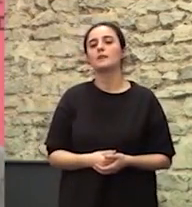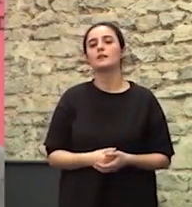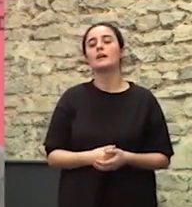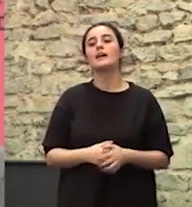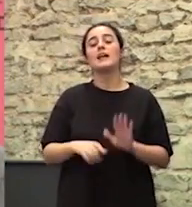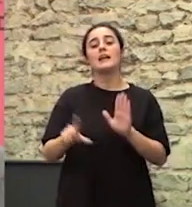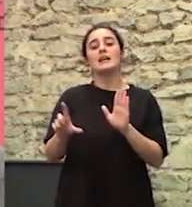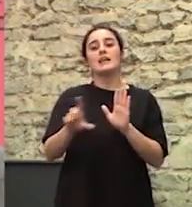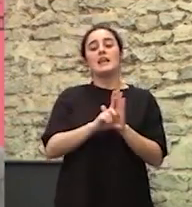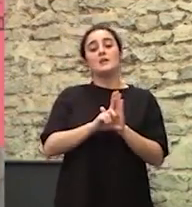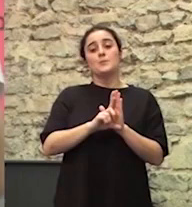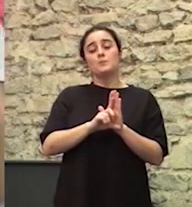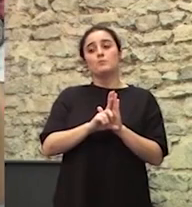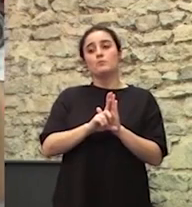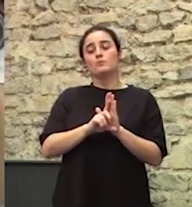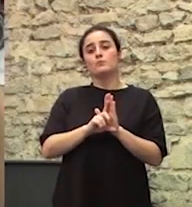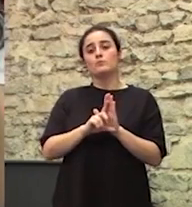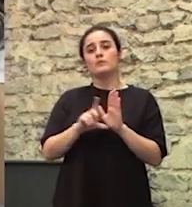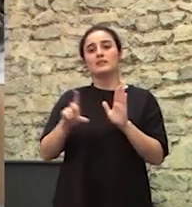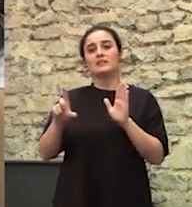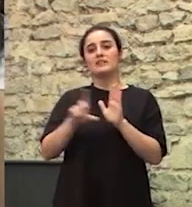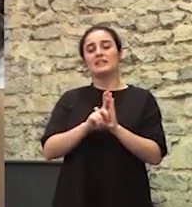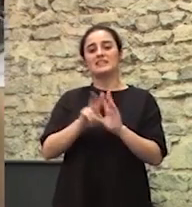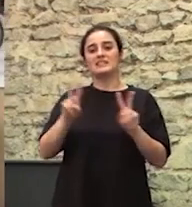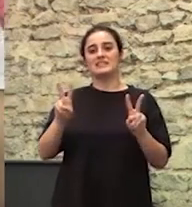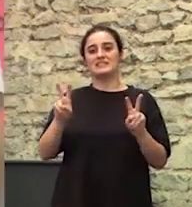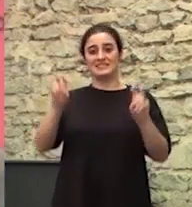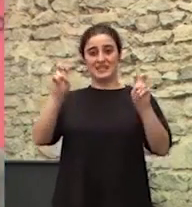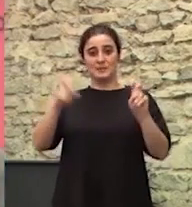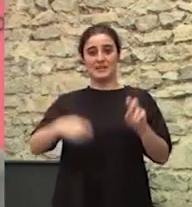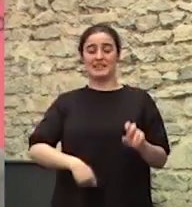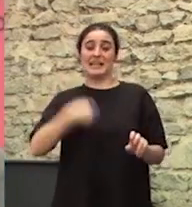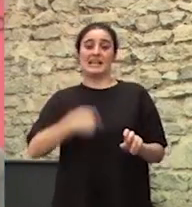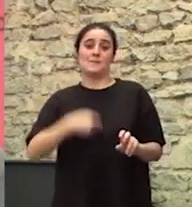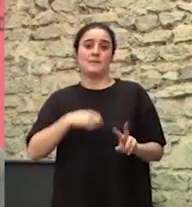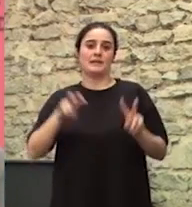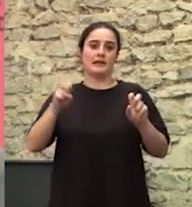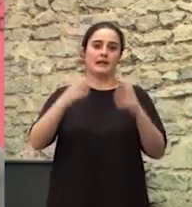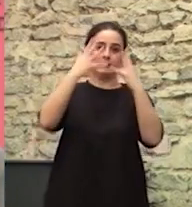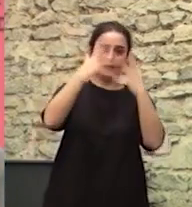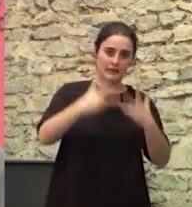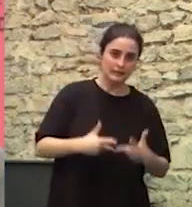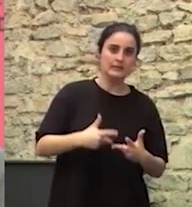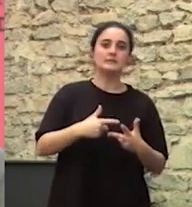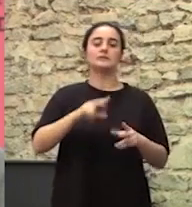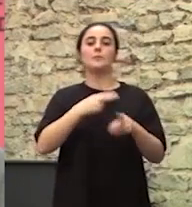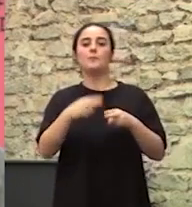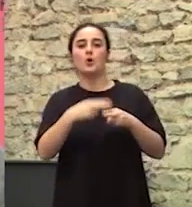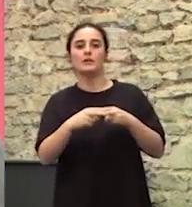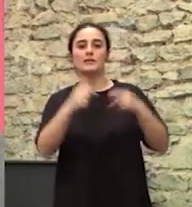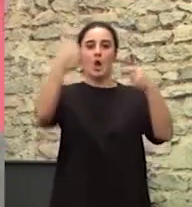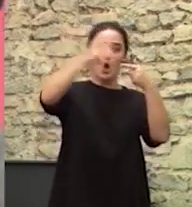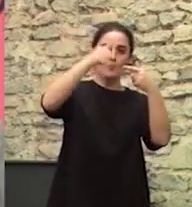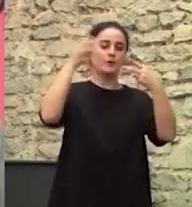La ley La cuota de cremallera en las listas políticas Hombre-mujer, hombre-mujer,